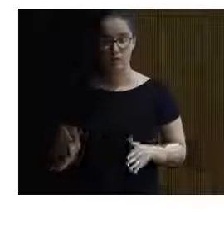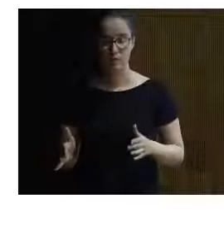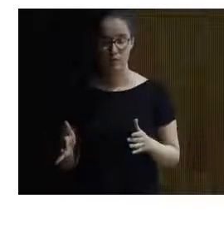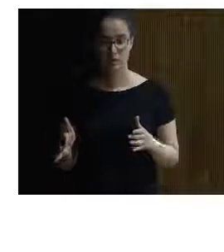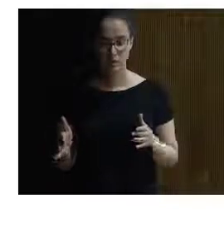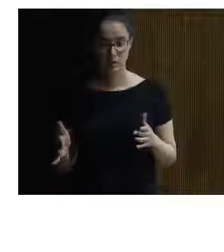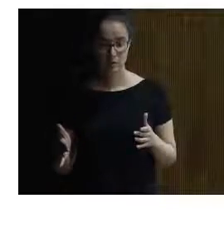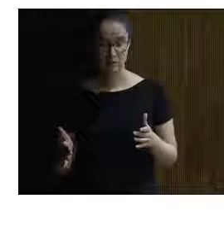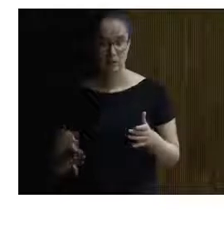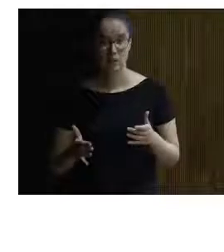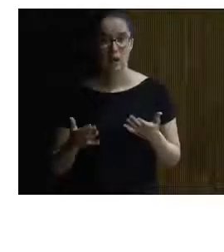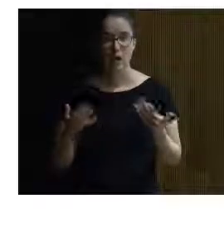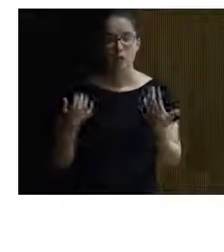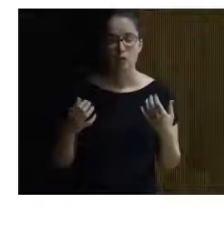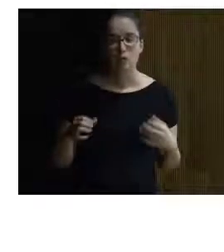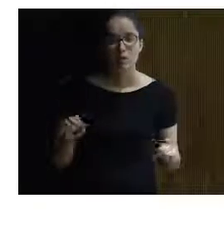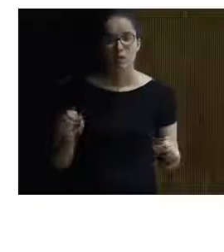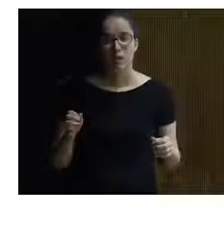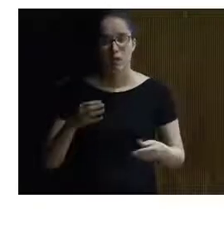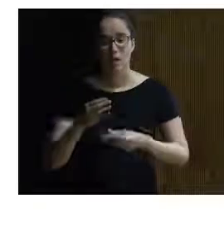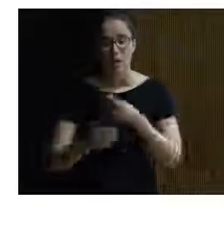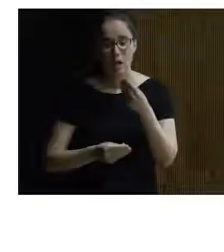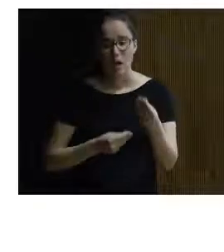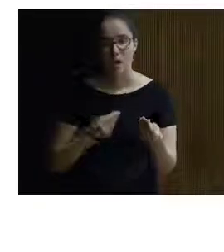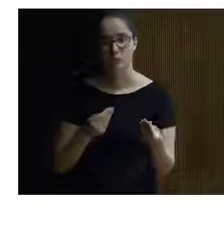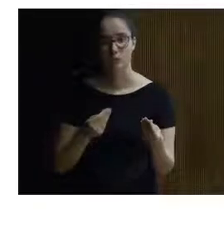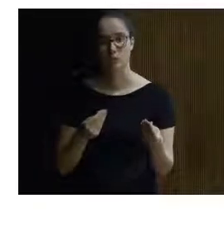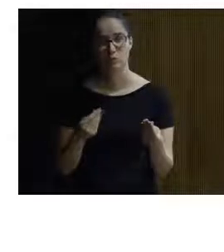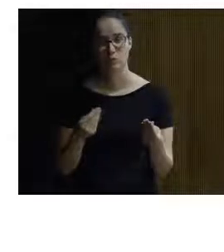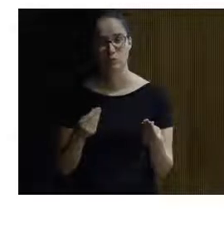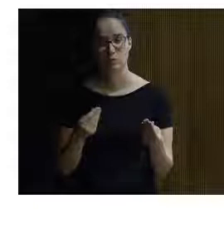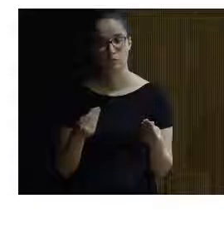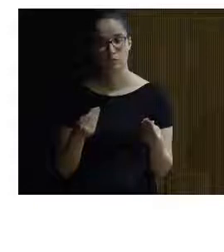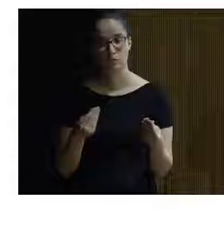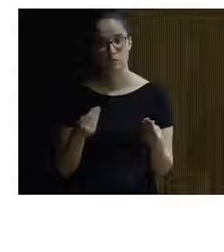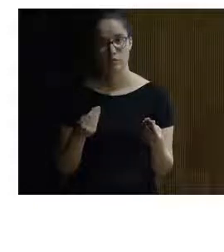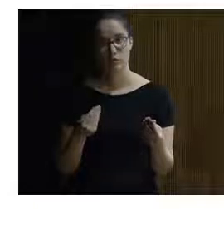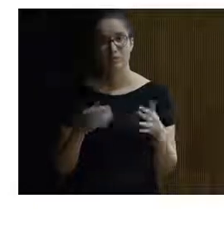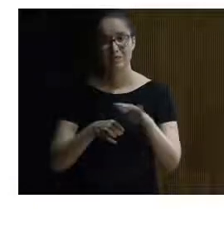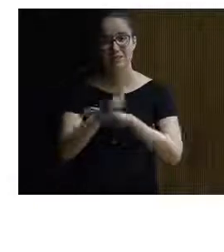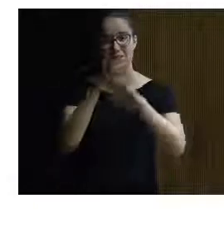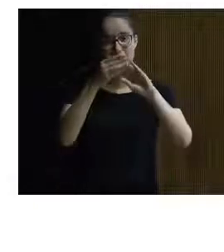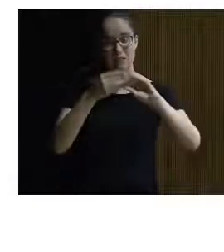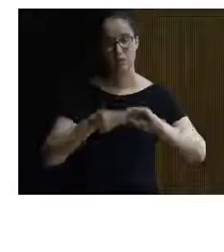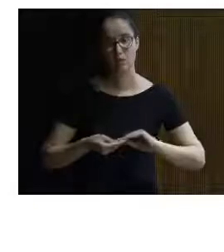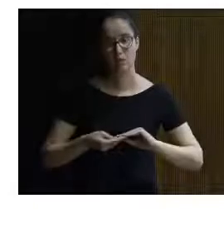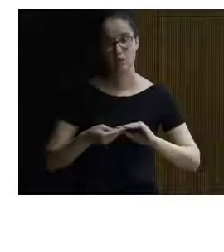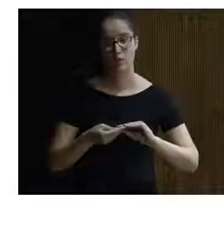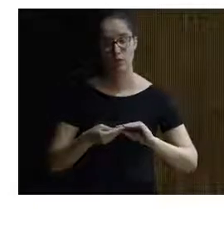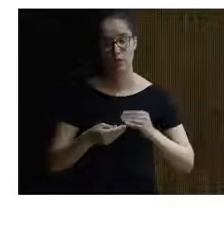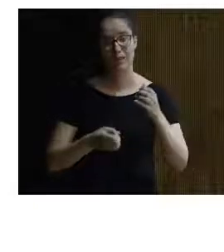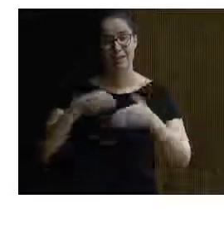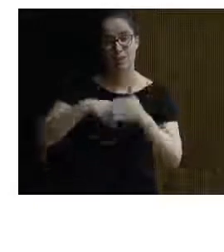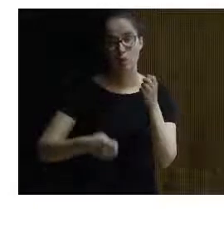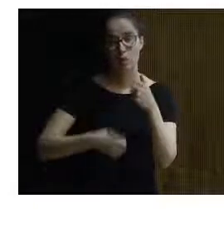opción, por mucho que hagamos una intervención o hagamos un desarrollo dentro de un